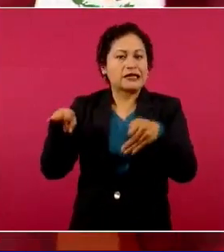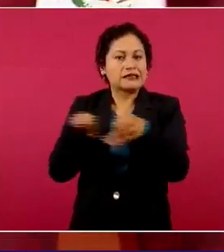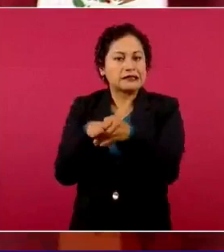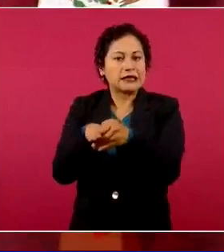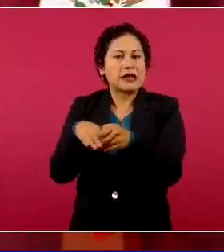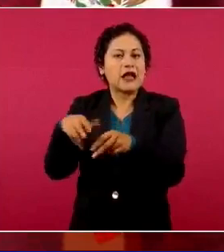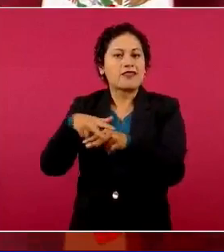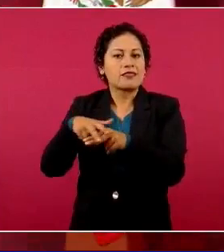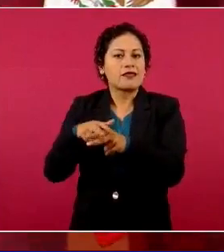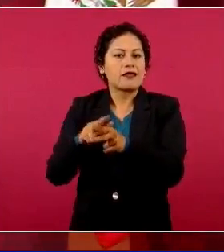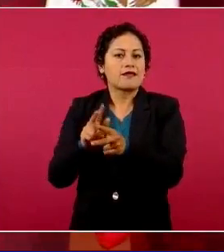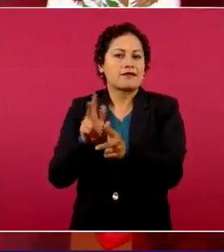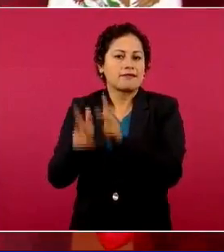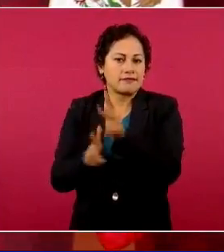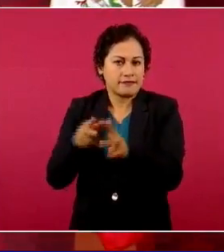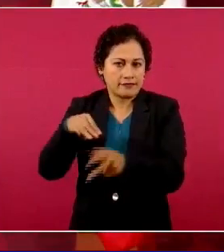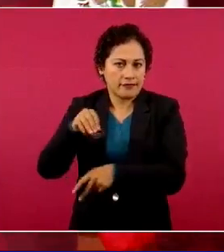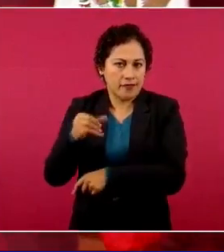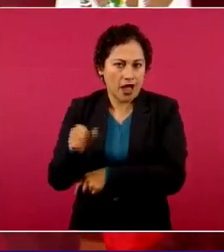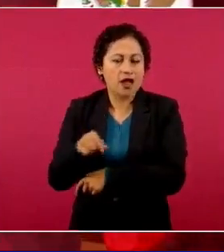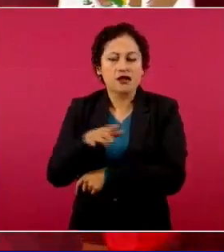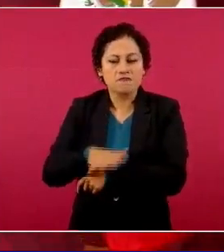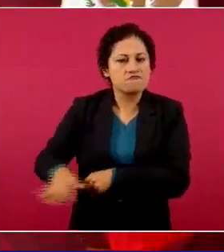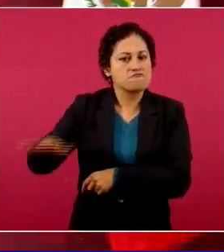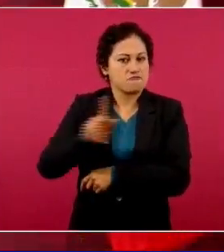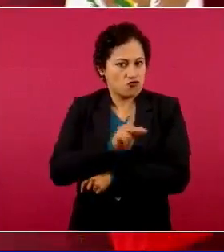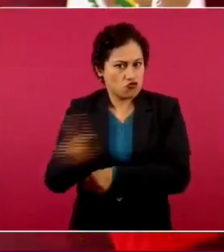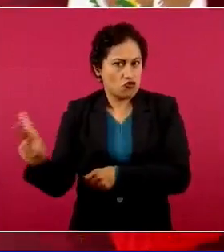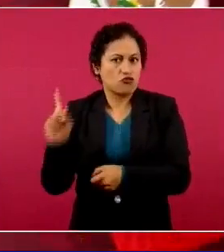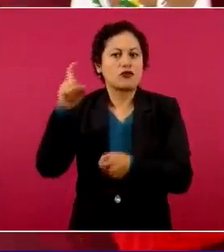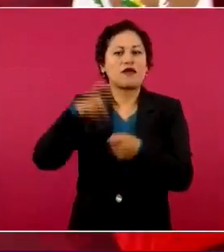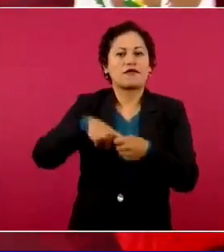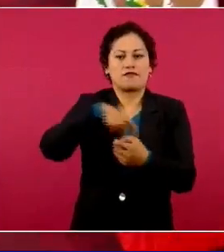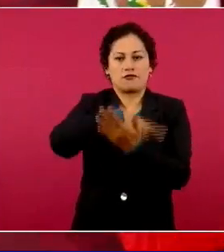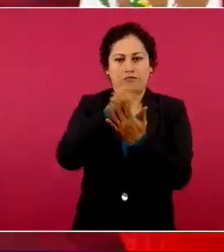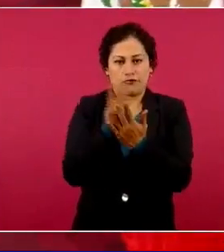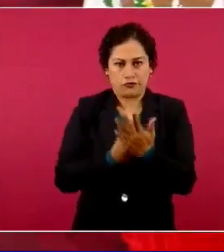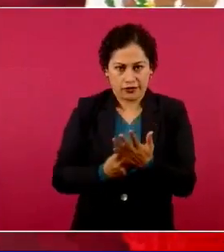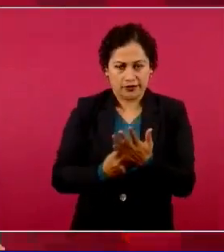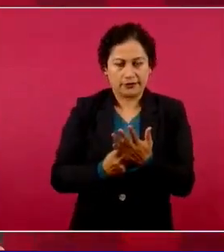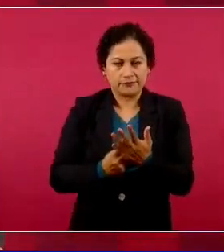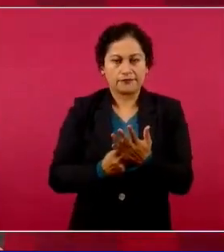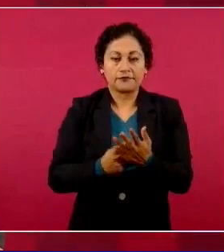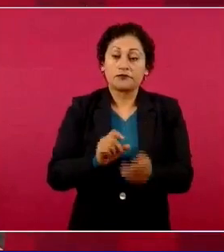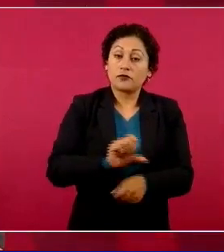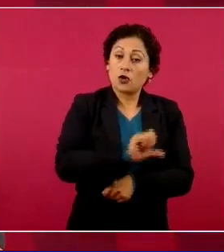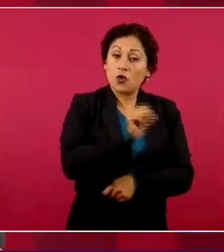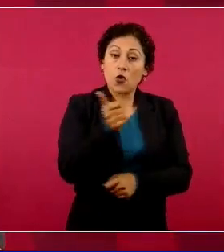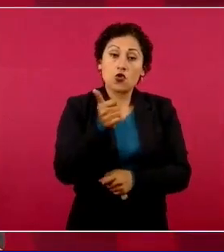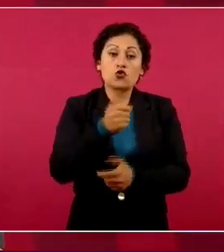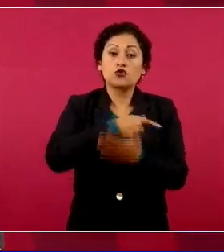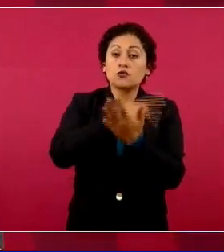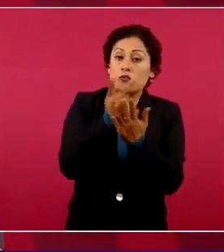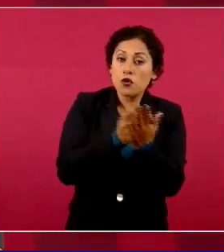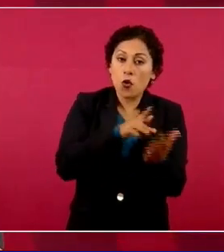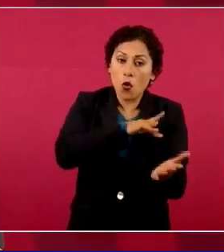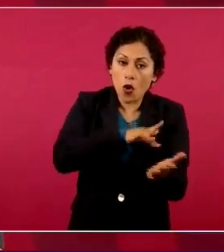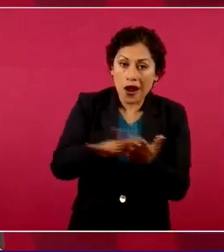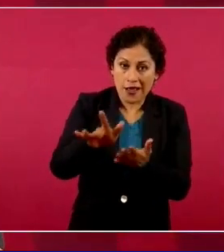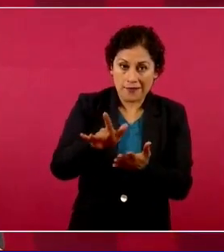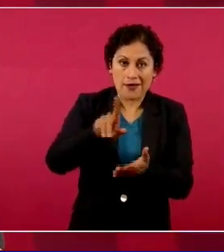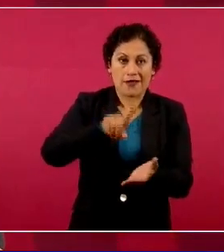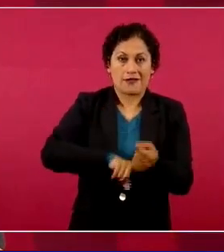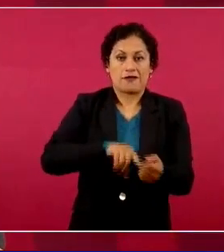todos los programas de bienestar se aplican,